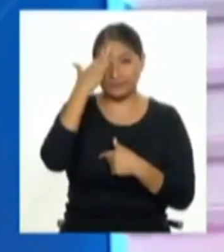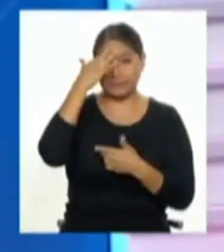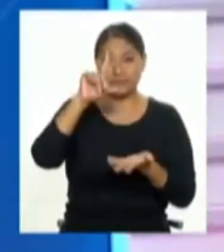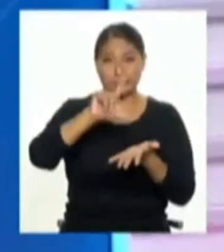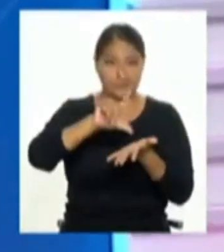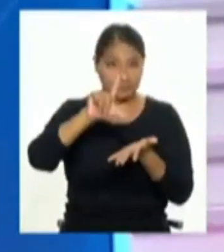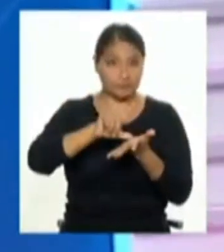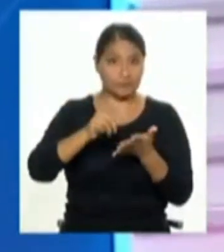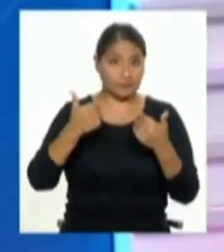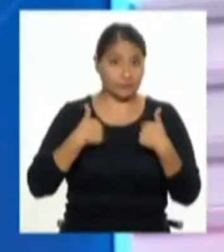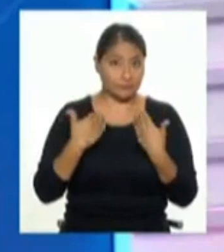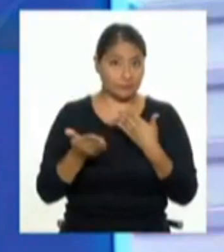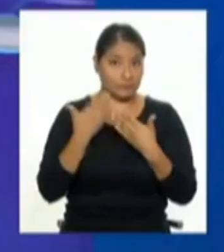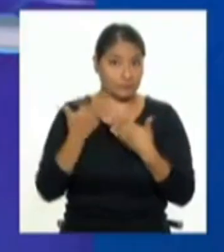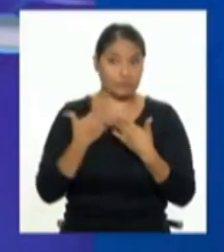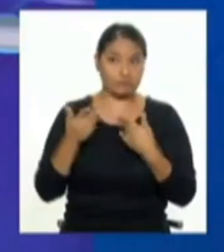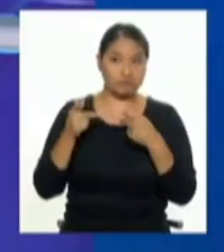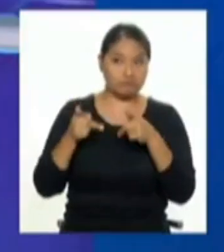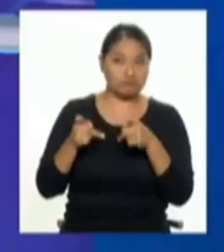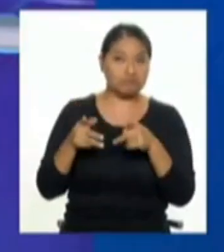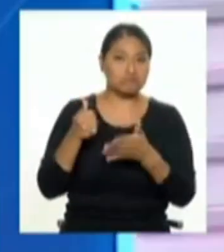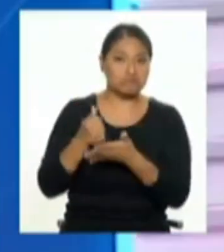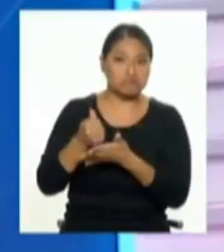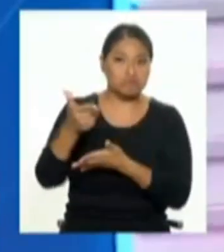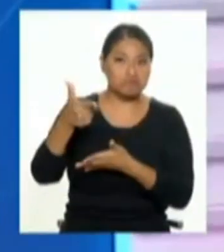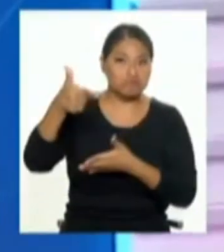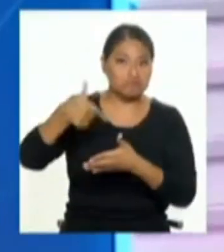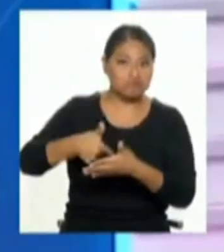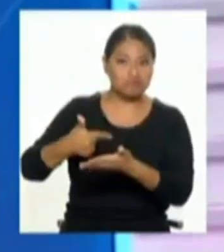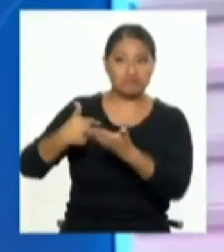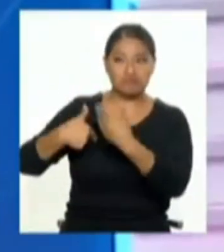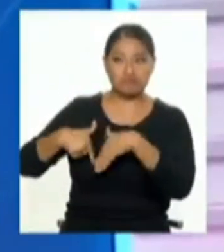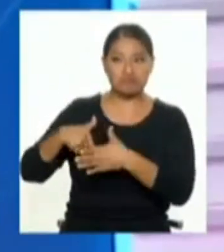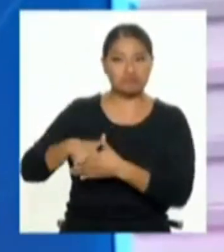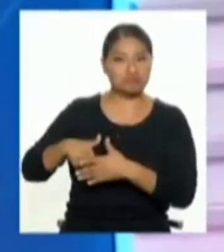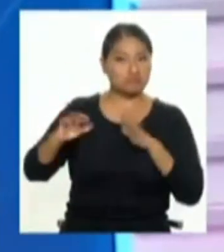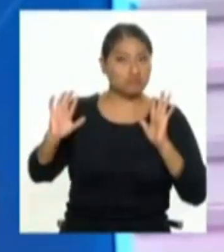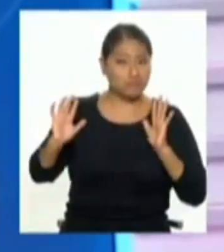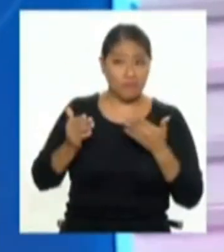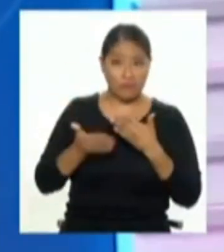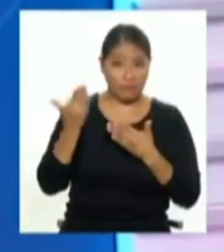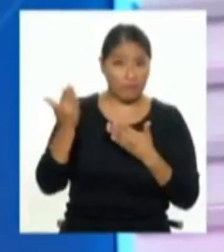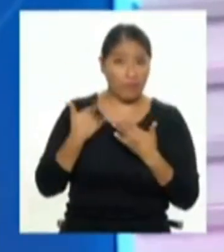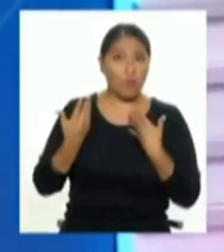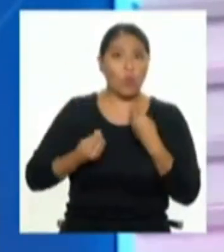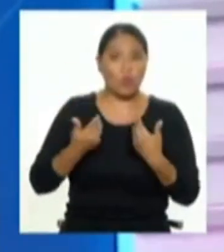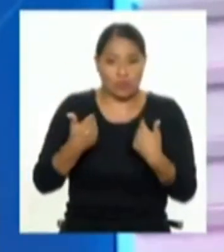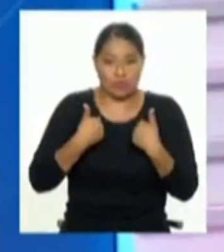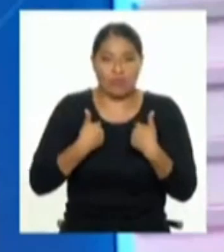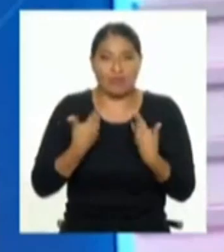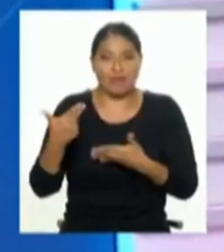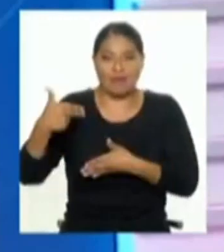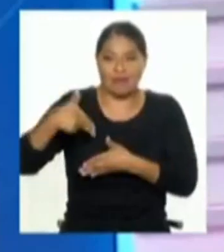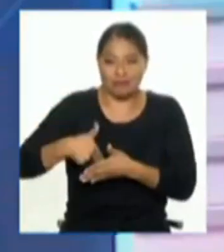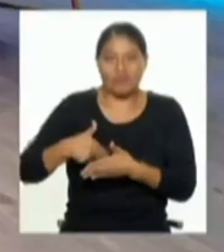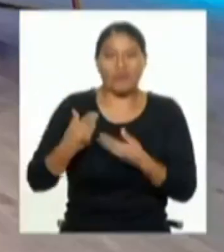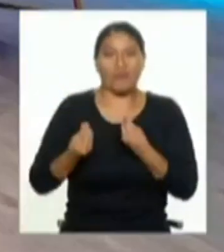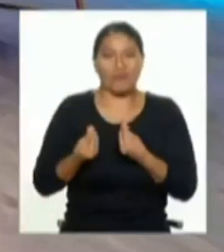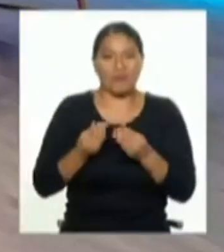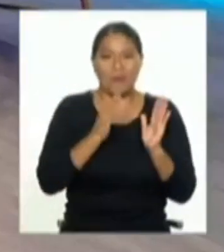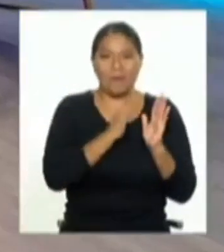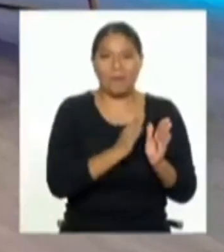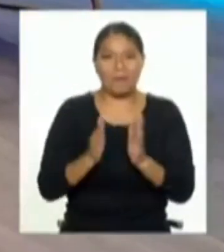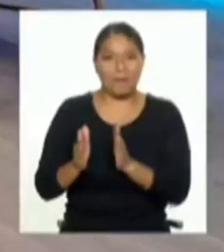Leonardo, tener un arma? O sea, ¿yo compro el arma? ¿Dónde la compro? ¿Cómo es el iterín de tener un arma de fuego?